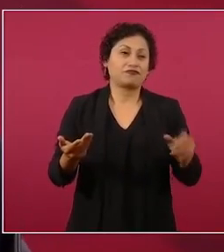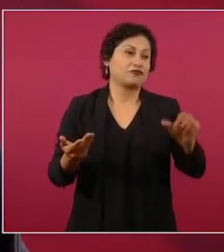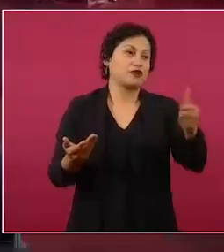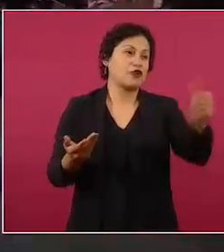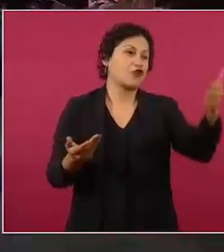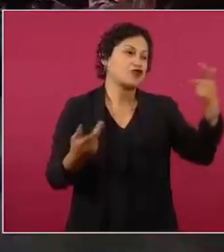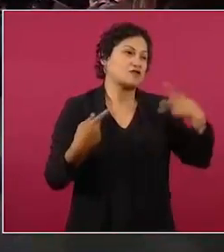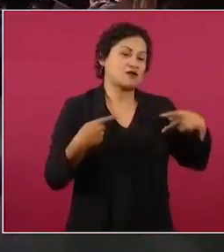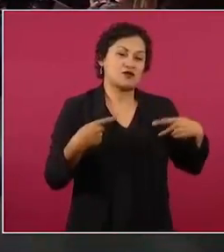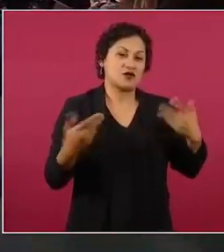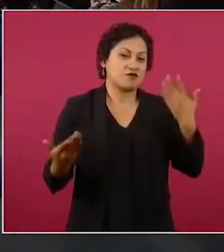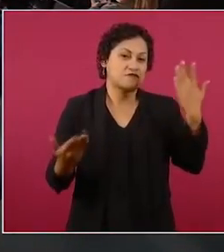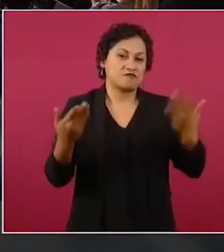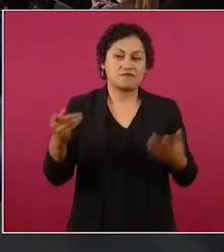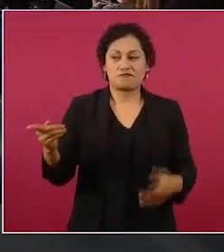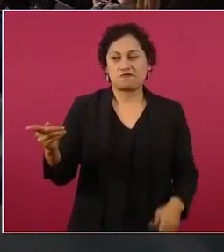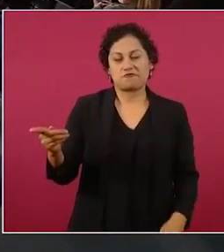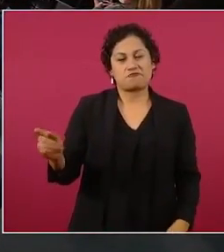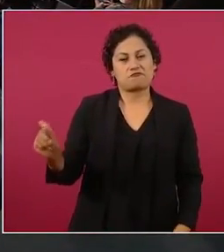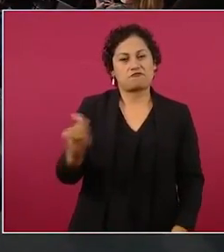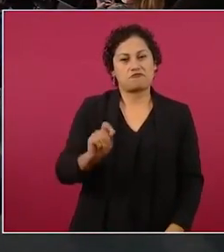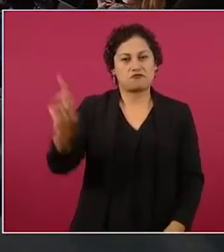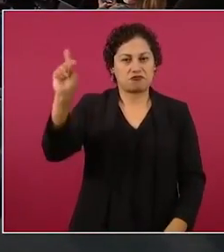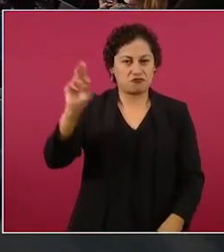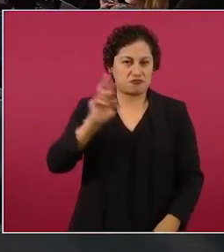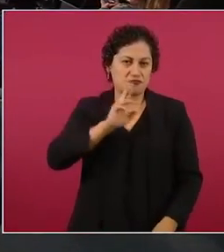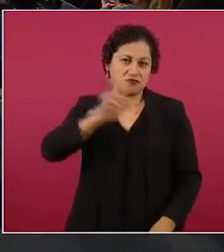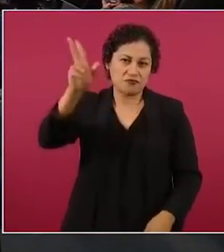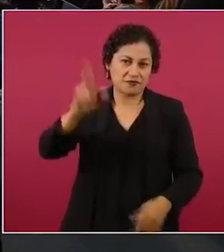personas. Yo quisiera, sí,